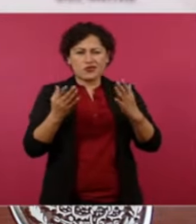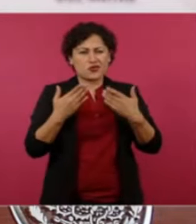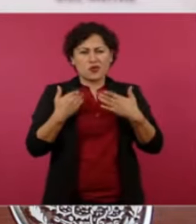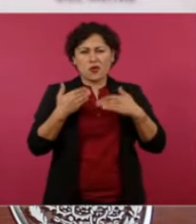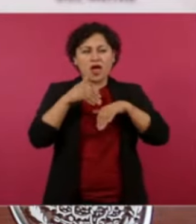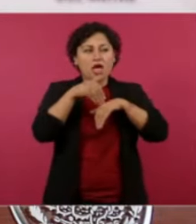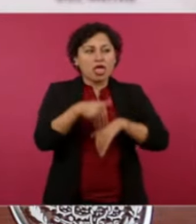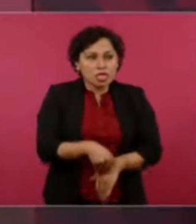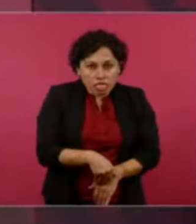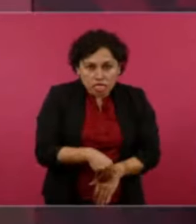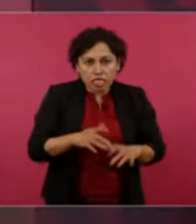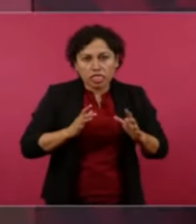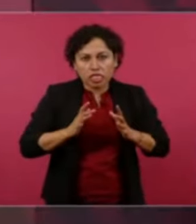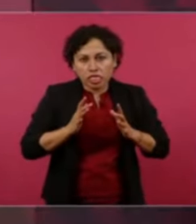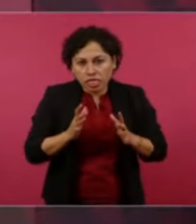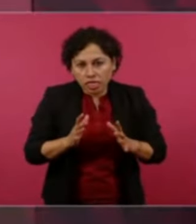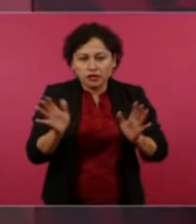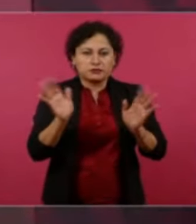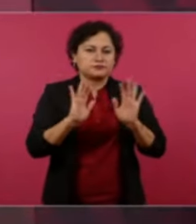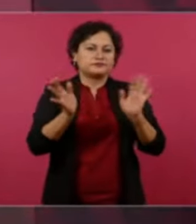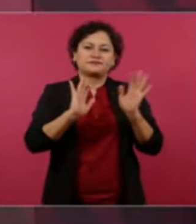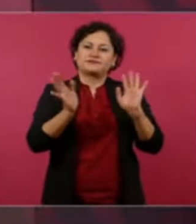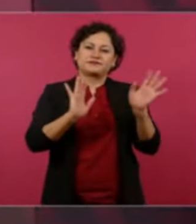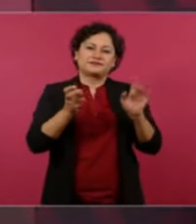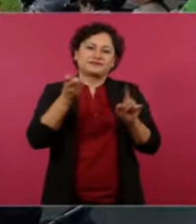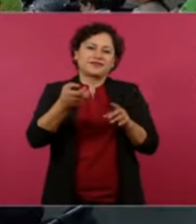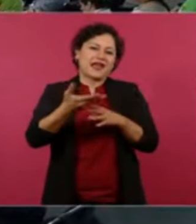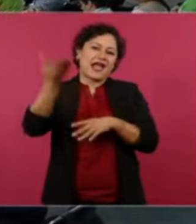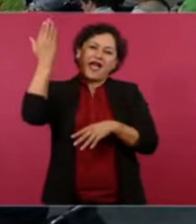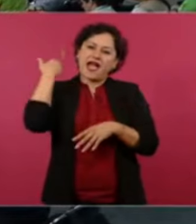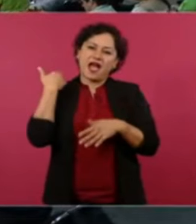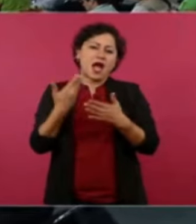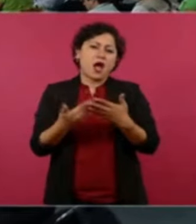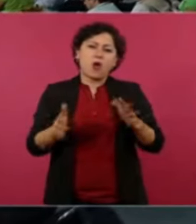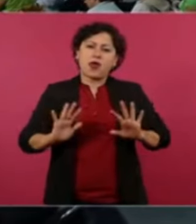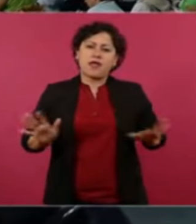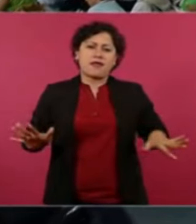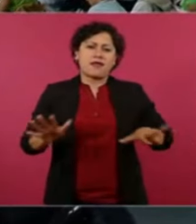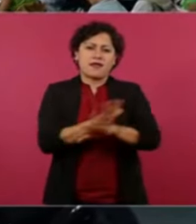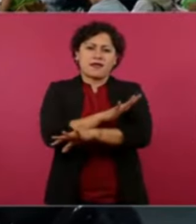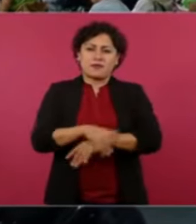no no esto ya cambió y es otra cosa no lo tienen